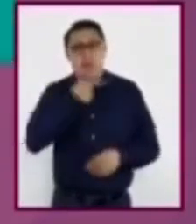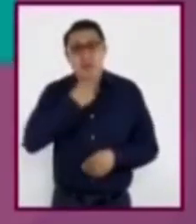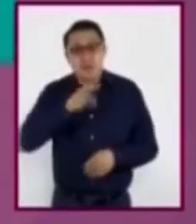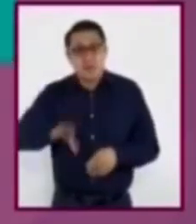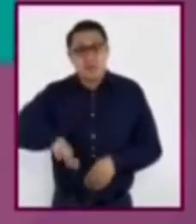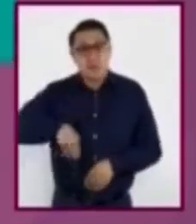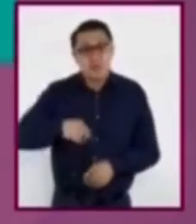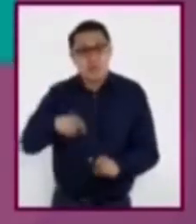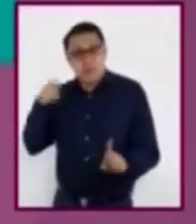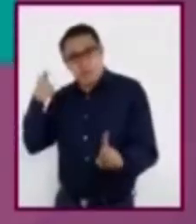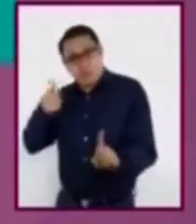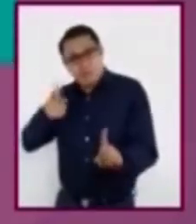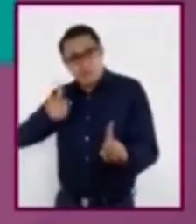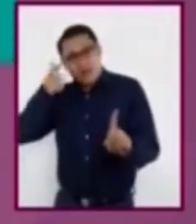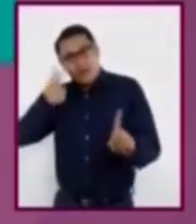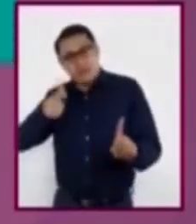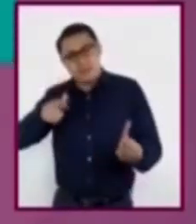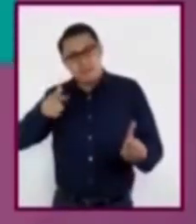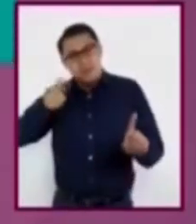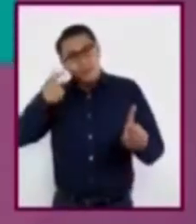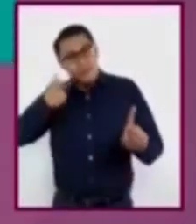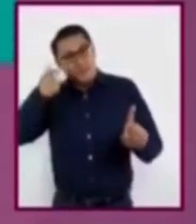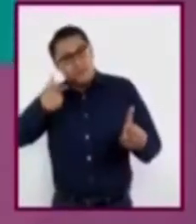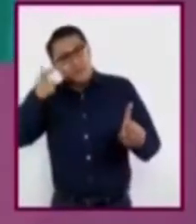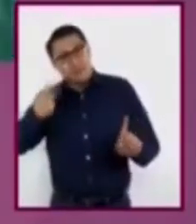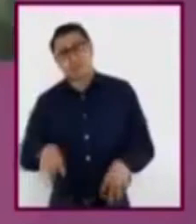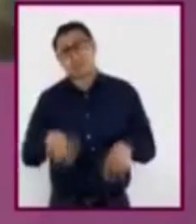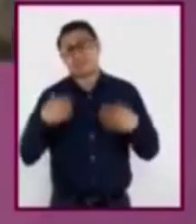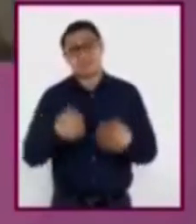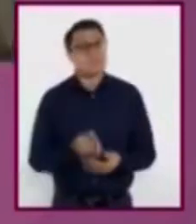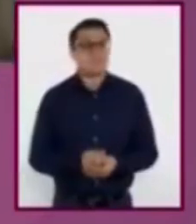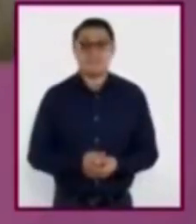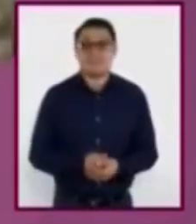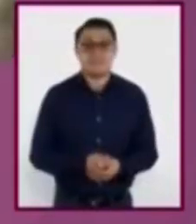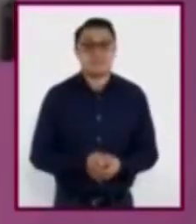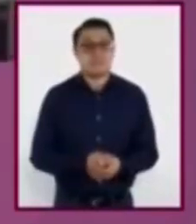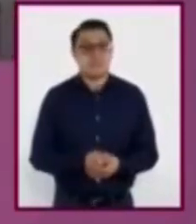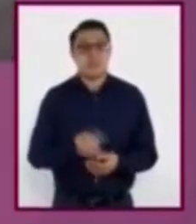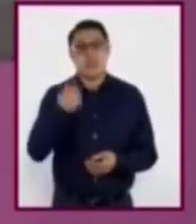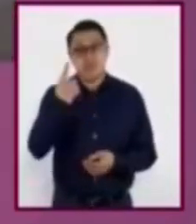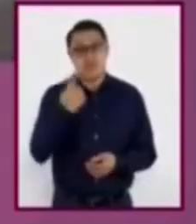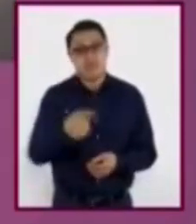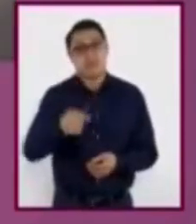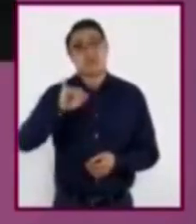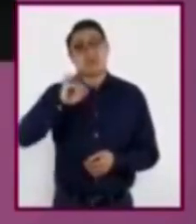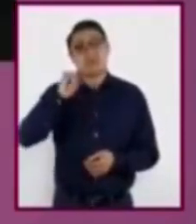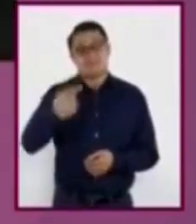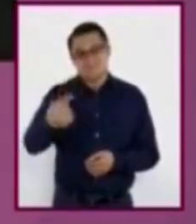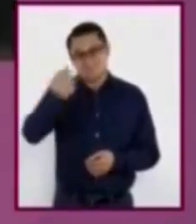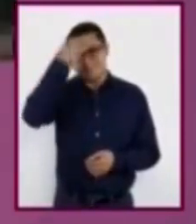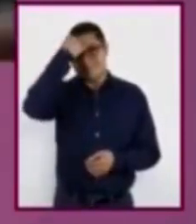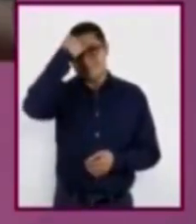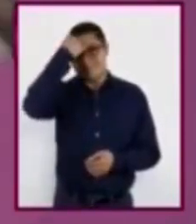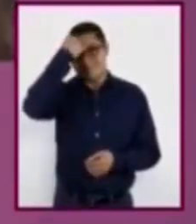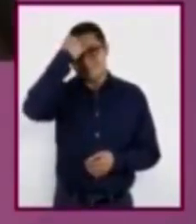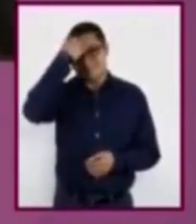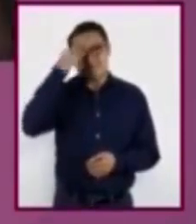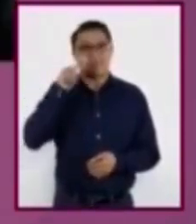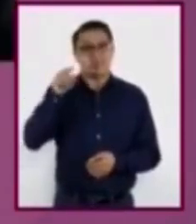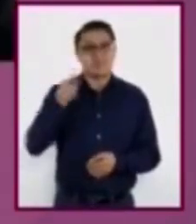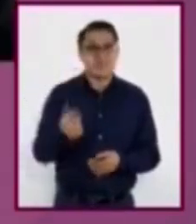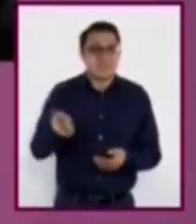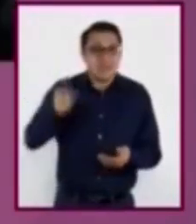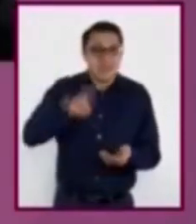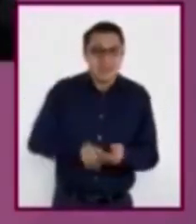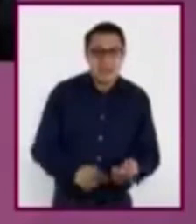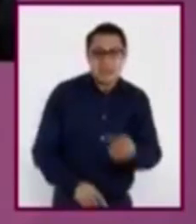asesinarla disparándole en reiteradas ocasiones. Una de las balas dio en su frente y se incrustó